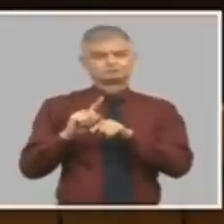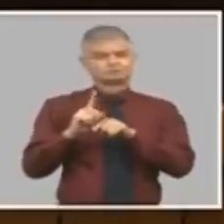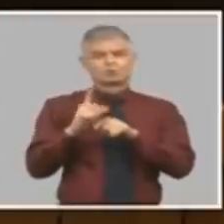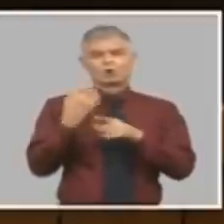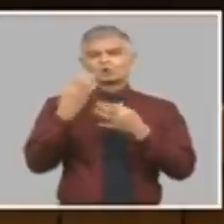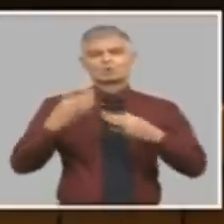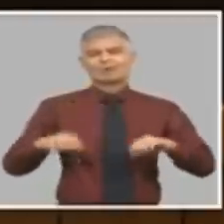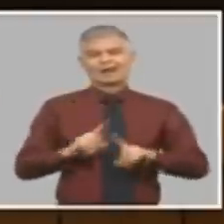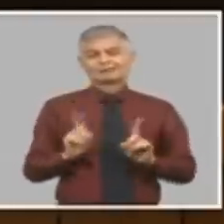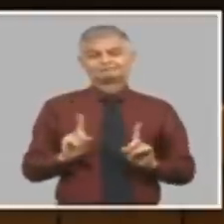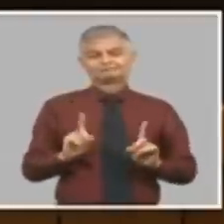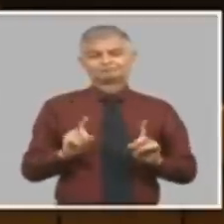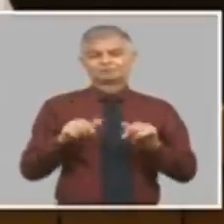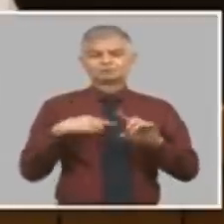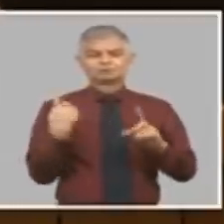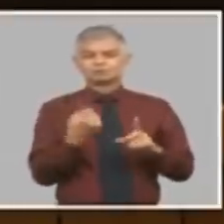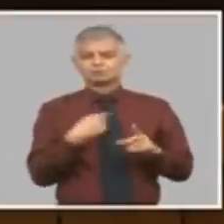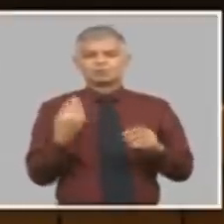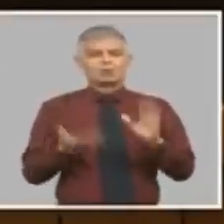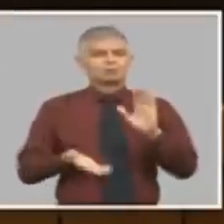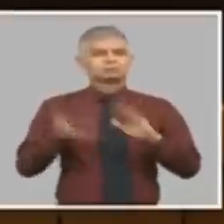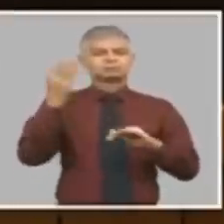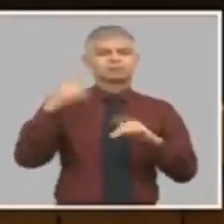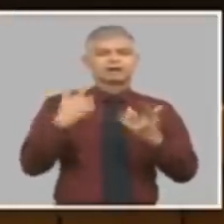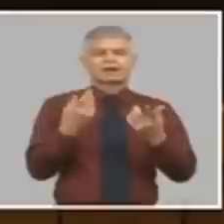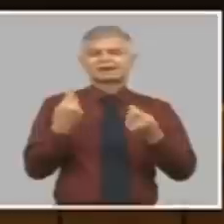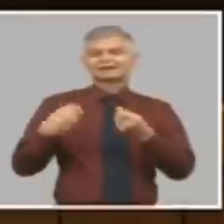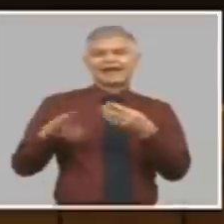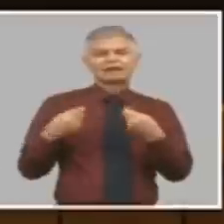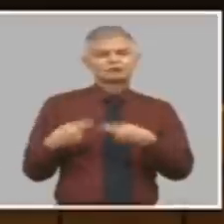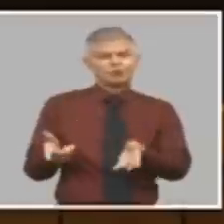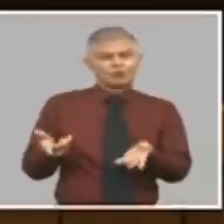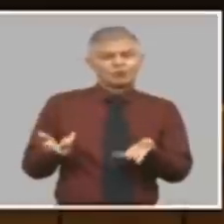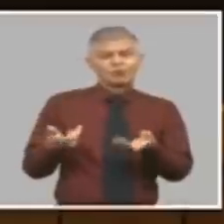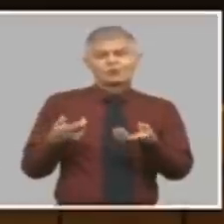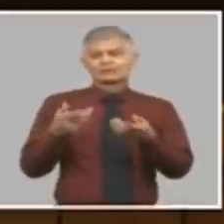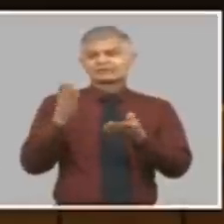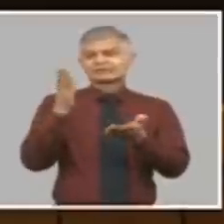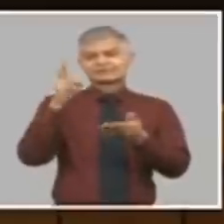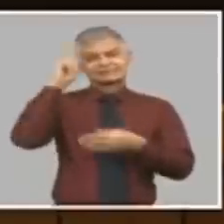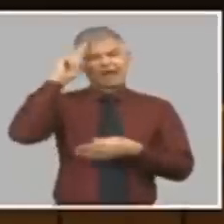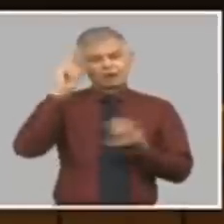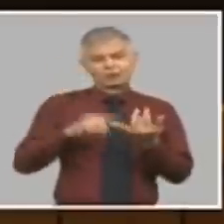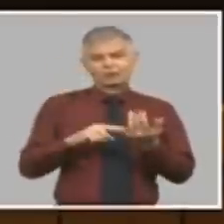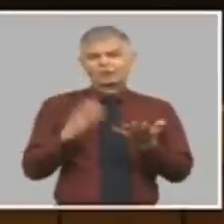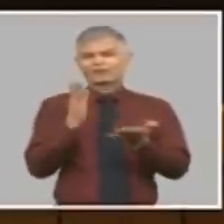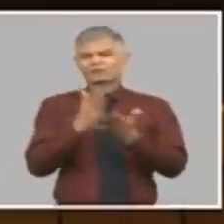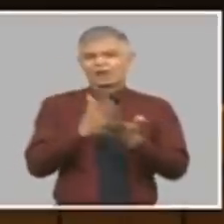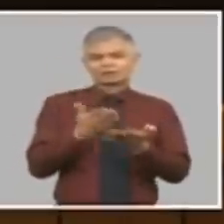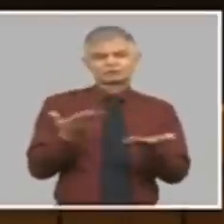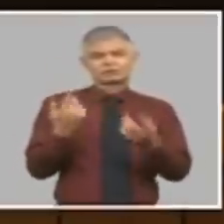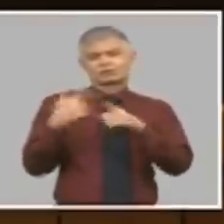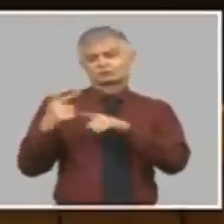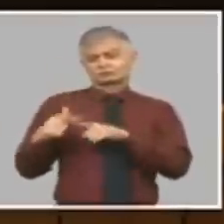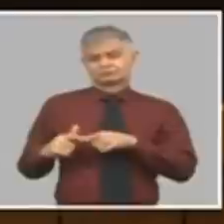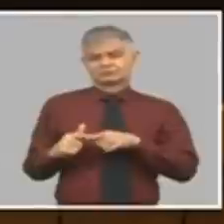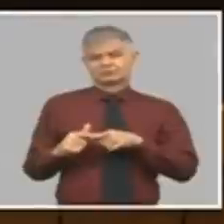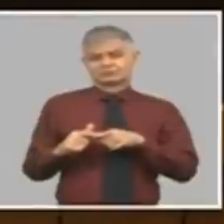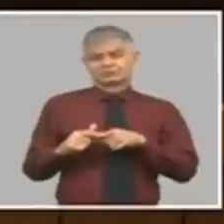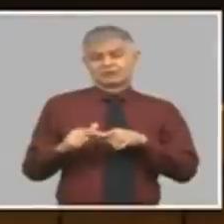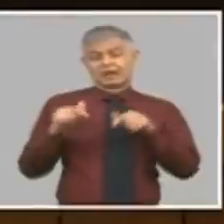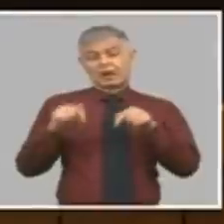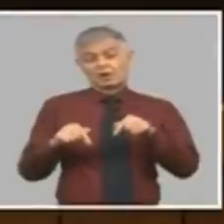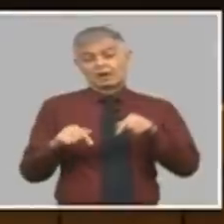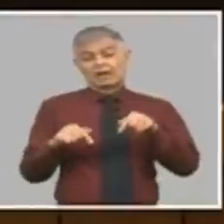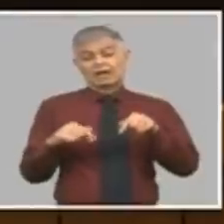los gastos en la salud, la educación, en el presupuesto que cuando uno devalúe y ponga un tipo de cambio más grande entonces serán mejor